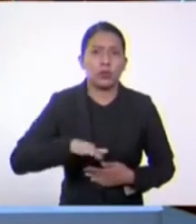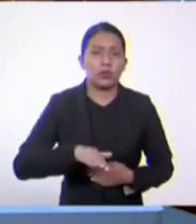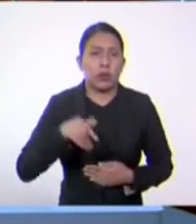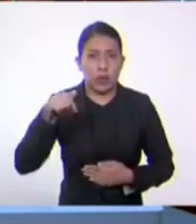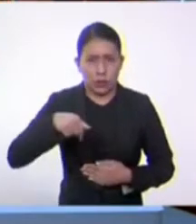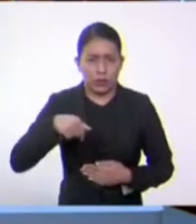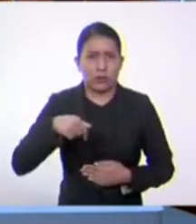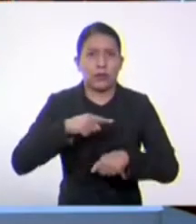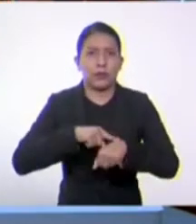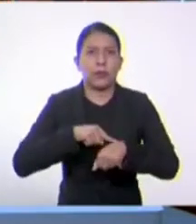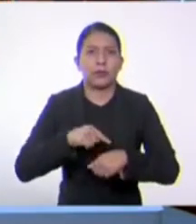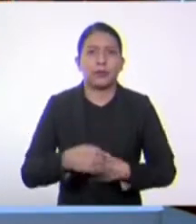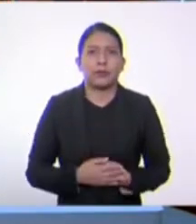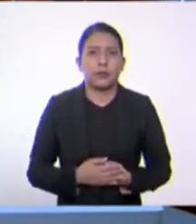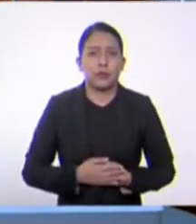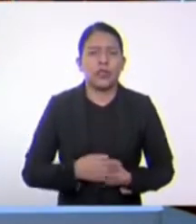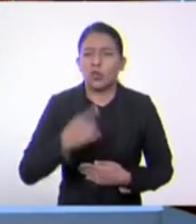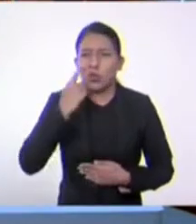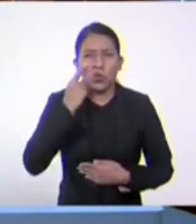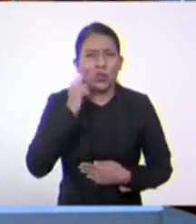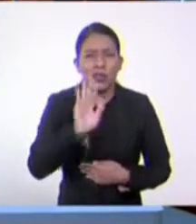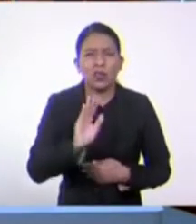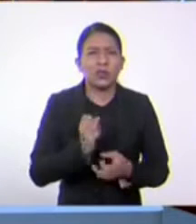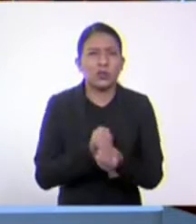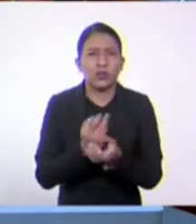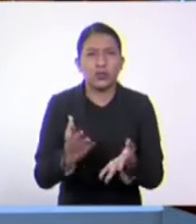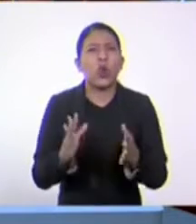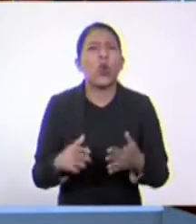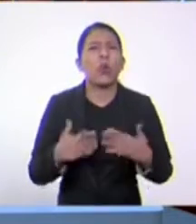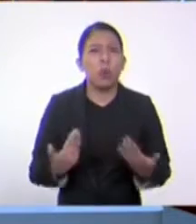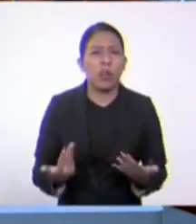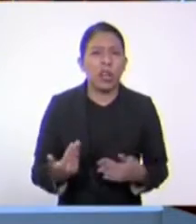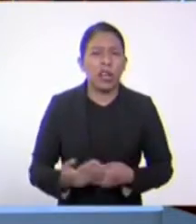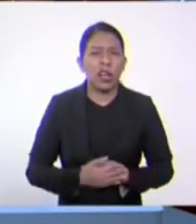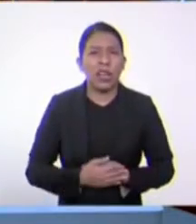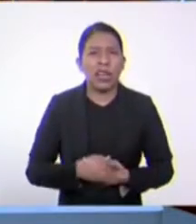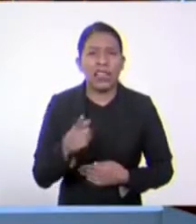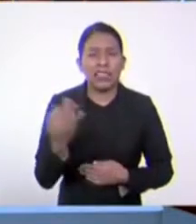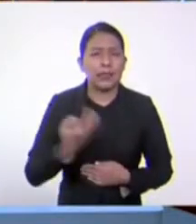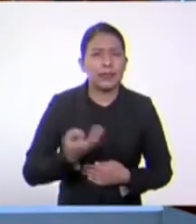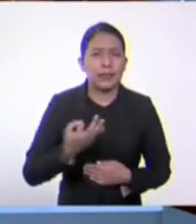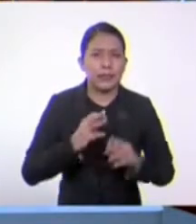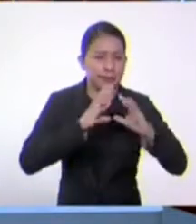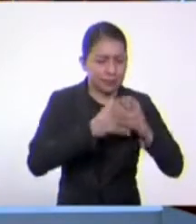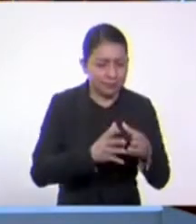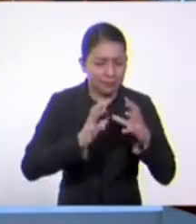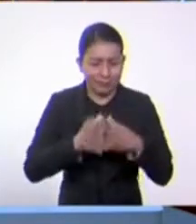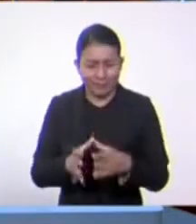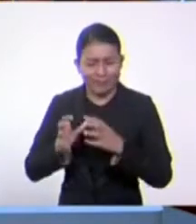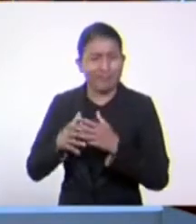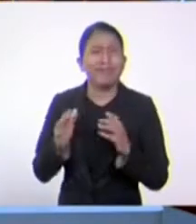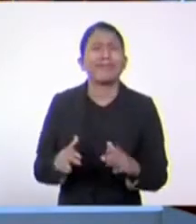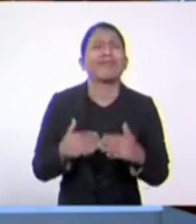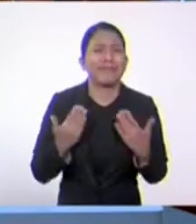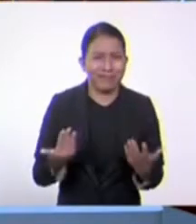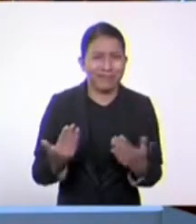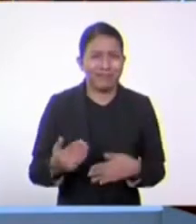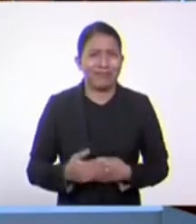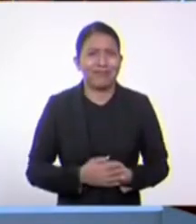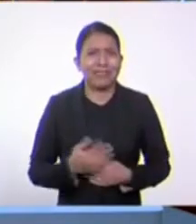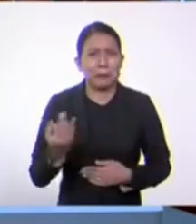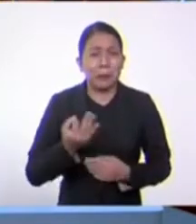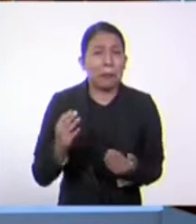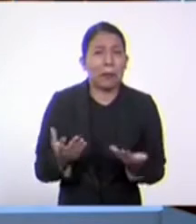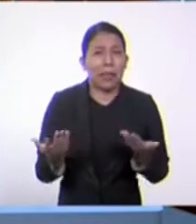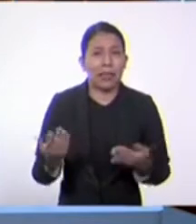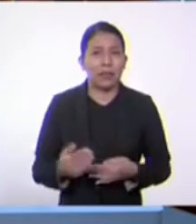actualidad. Pero ¿de dónde surgen? ¿O por qué fue necesario crear estos reinos y también